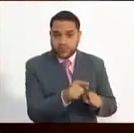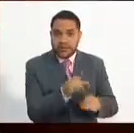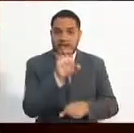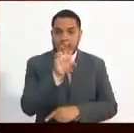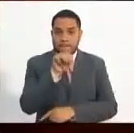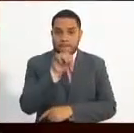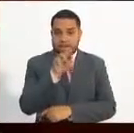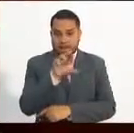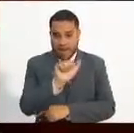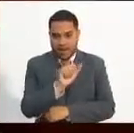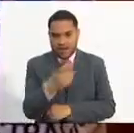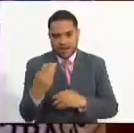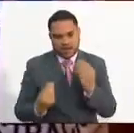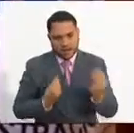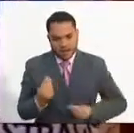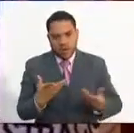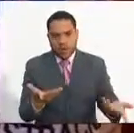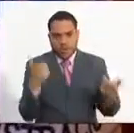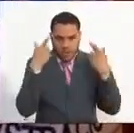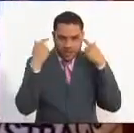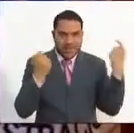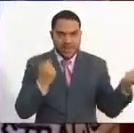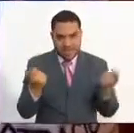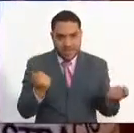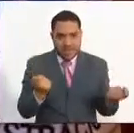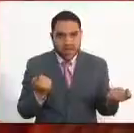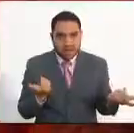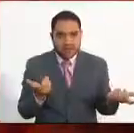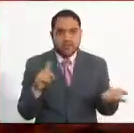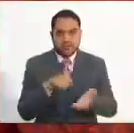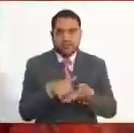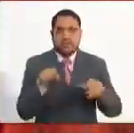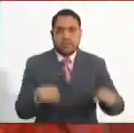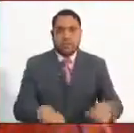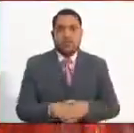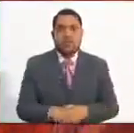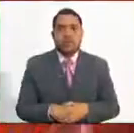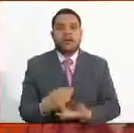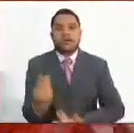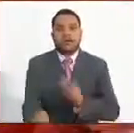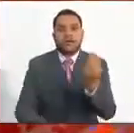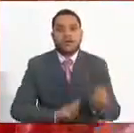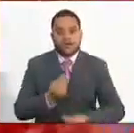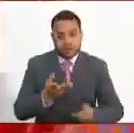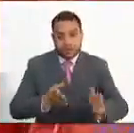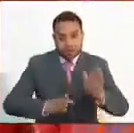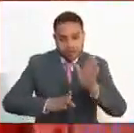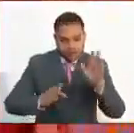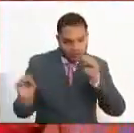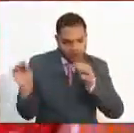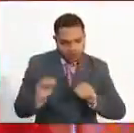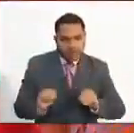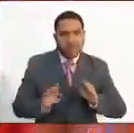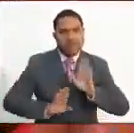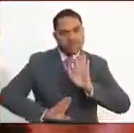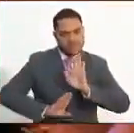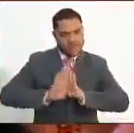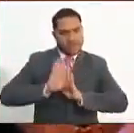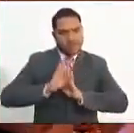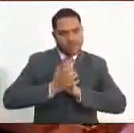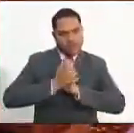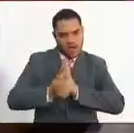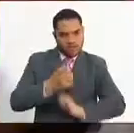venido trabajando para definir la estrategia de intervención. Básicamente lo que vamos a realizar es el desarrollo de capacidades